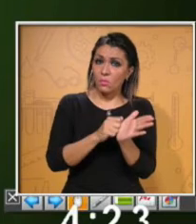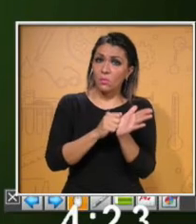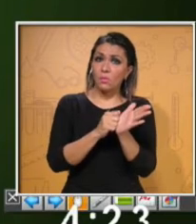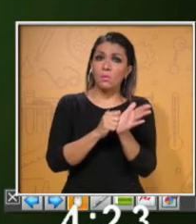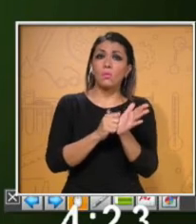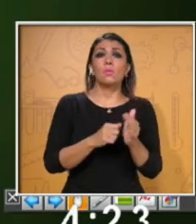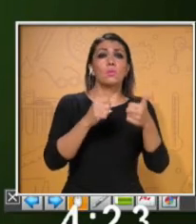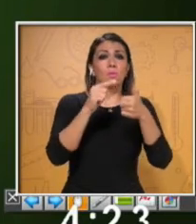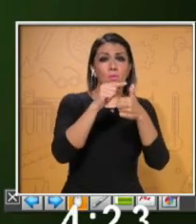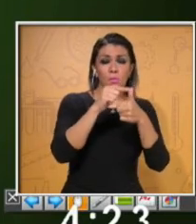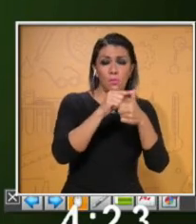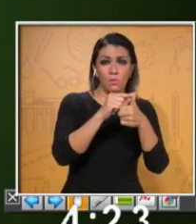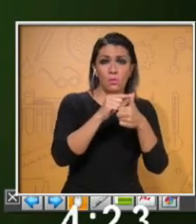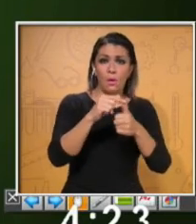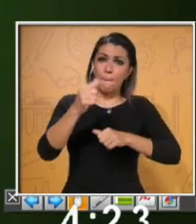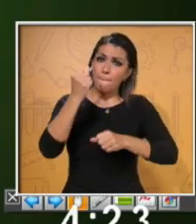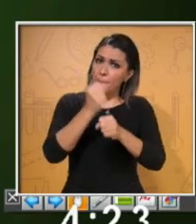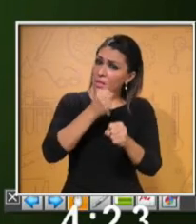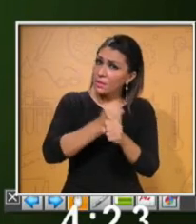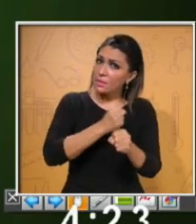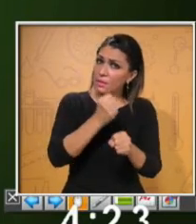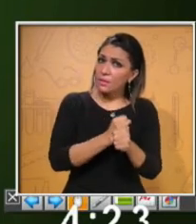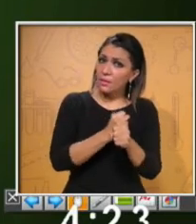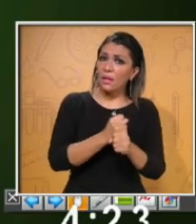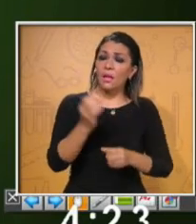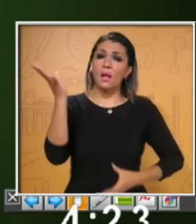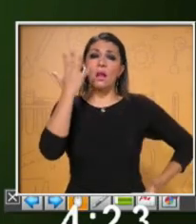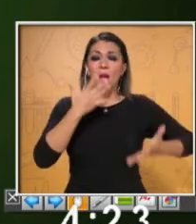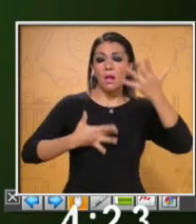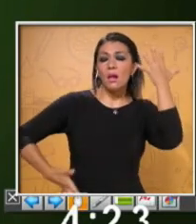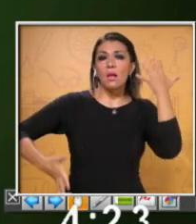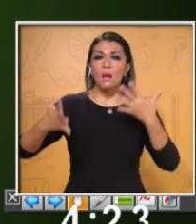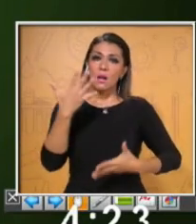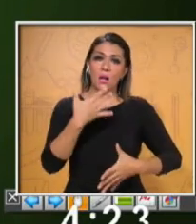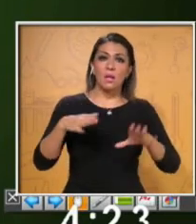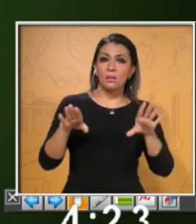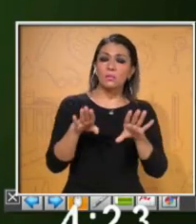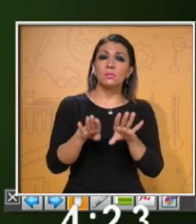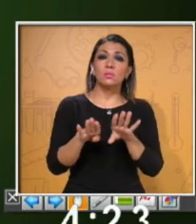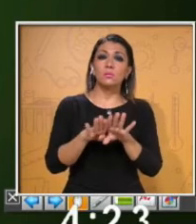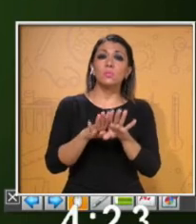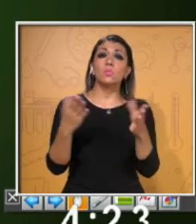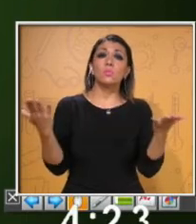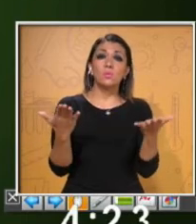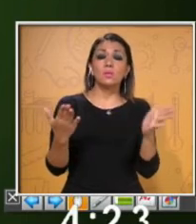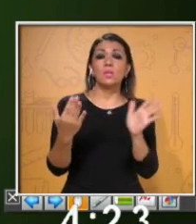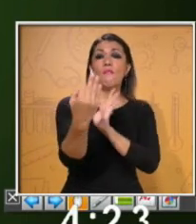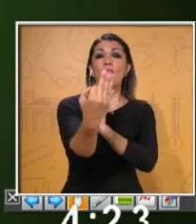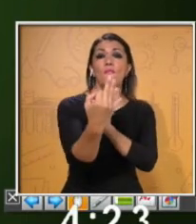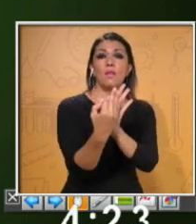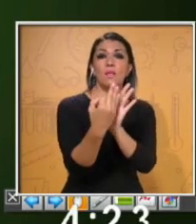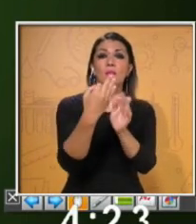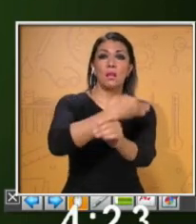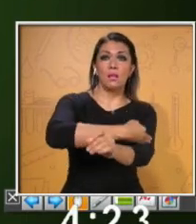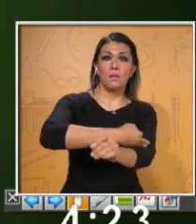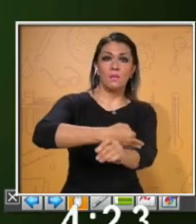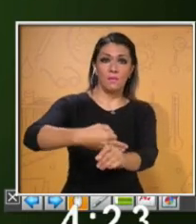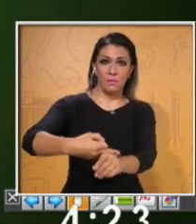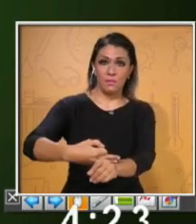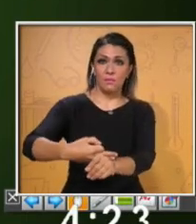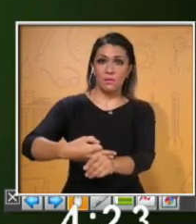el punto número 6 sería la práctica de la expresión oral. Esto lo harías delante de tu familia o como te lo he sugerido